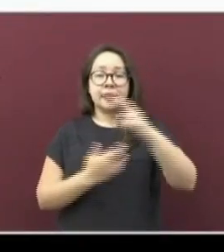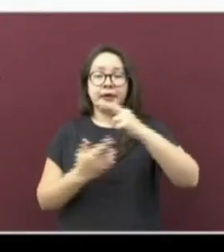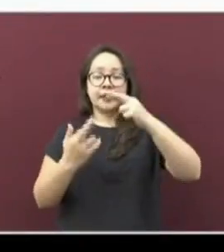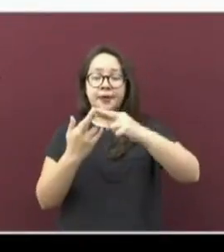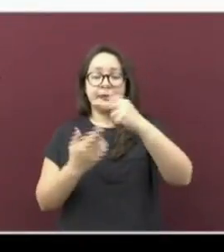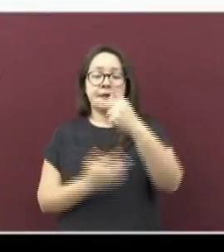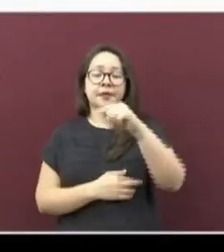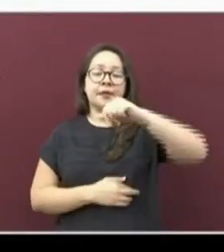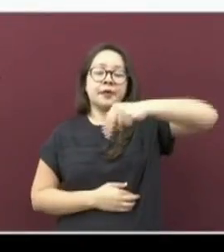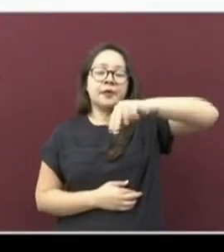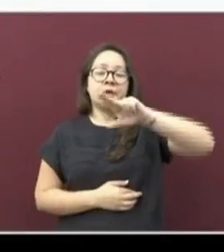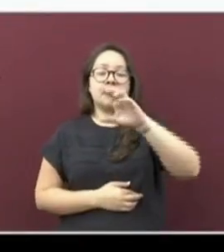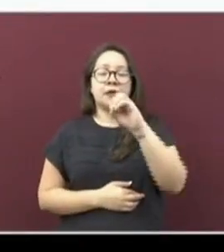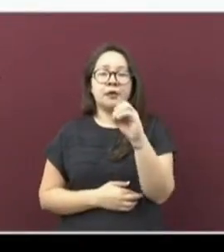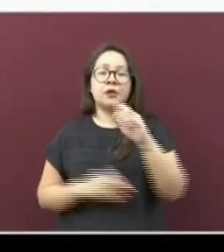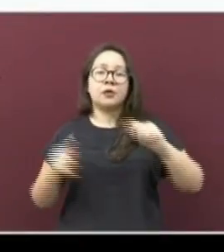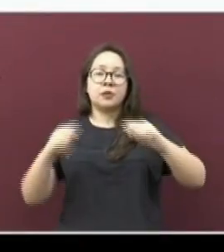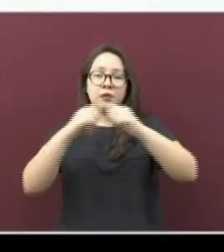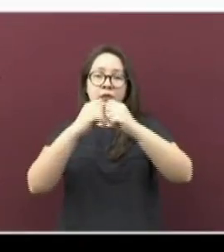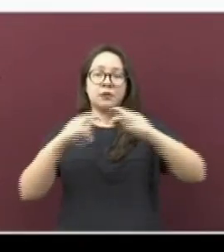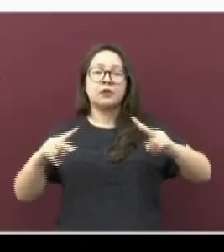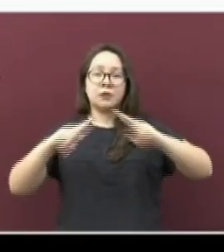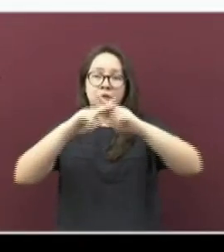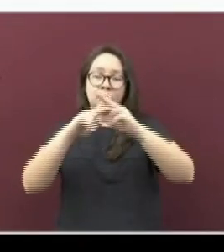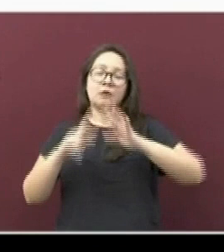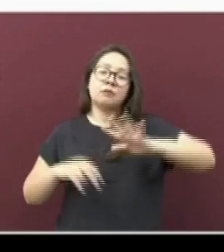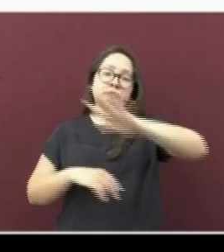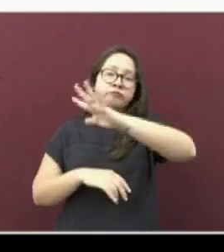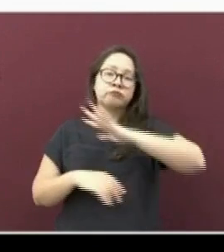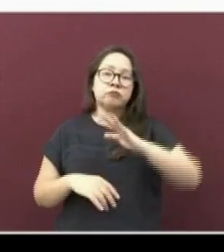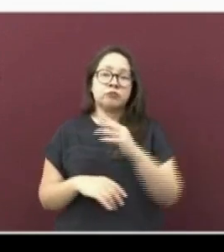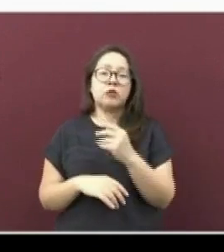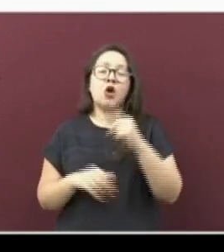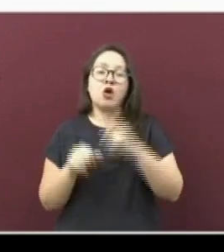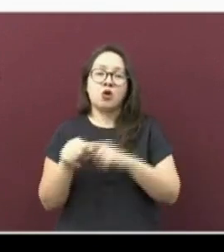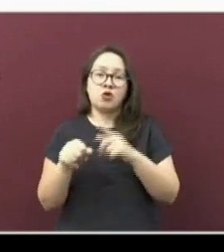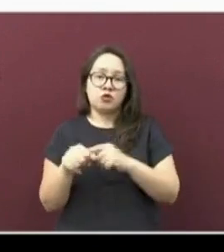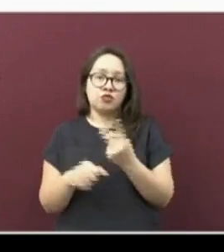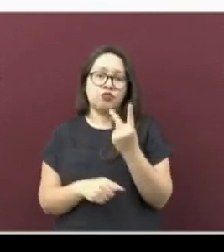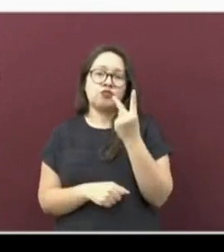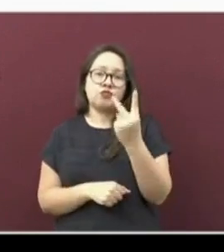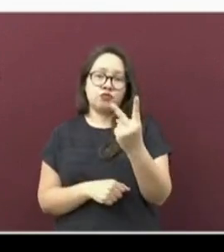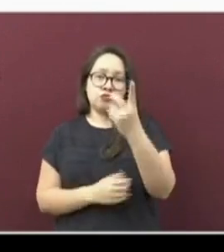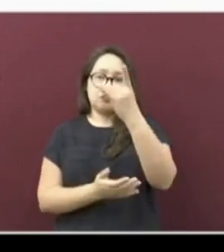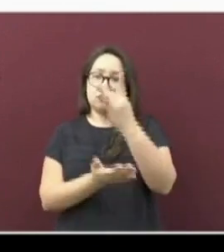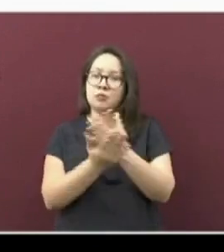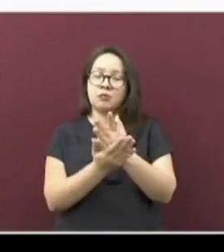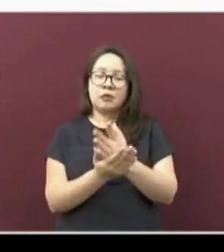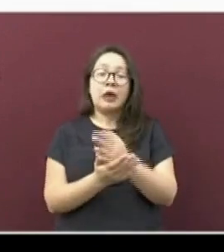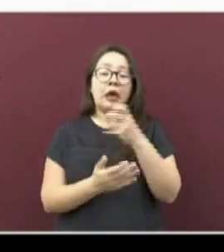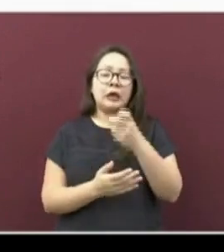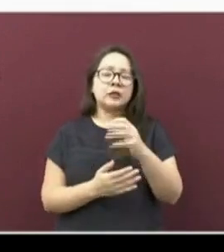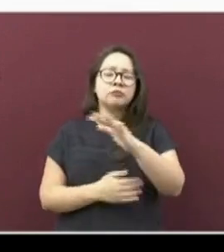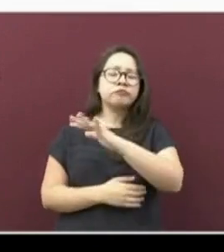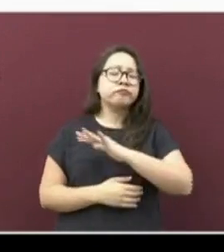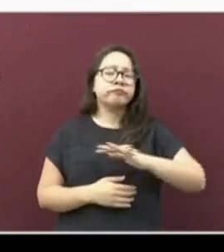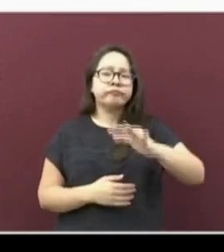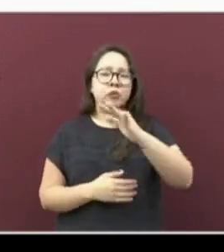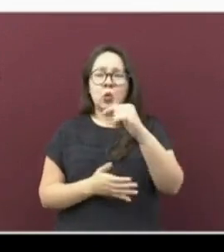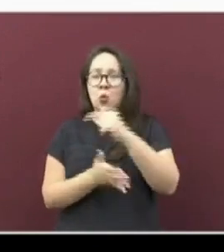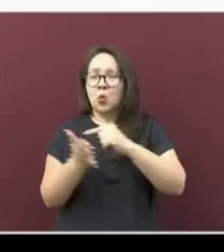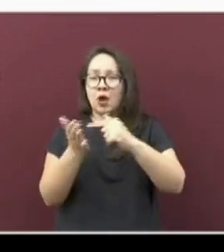Pánuco, Tuxpan, Poza Rica, vemos solo dos colores del semáforo. En esta región, las grandes